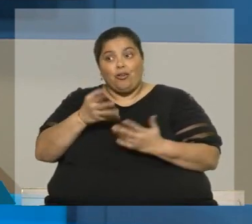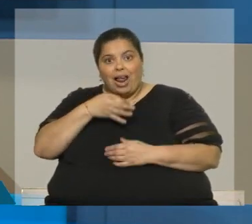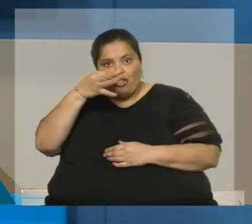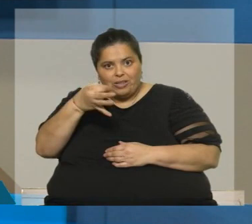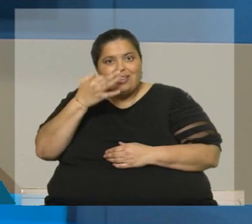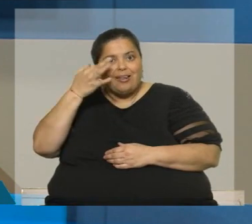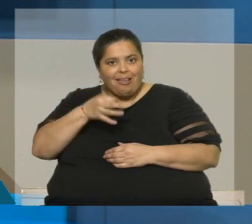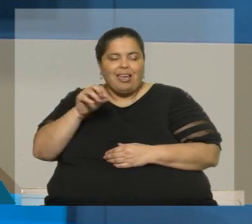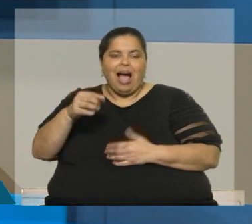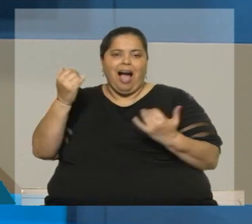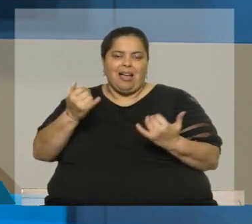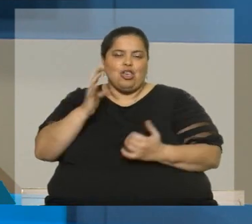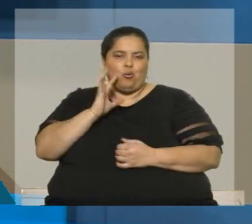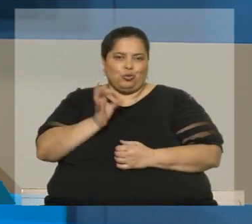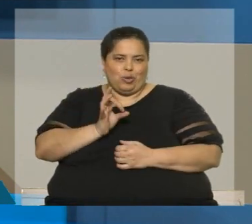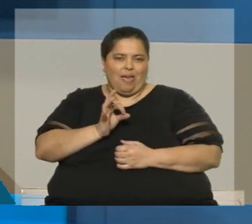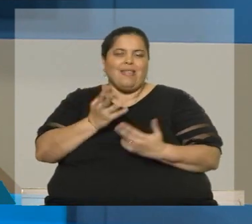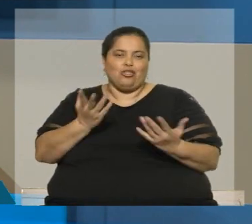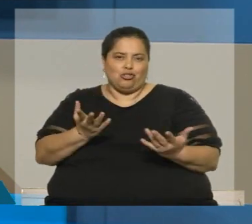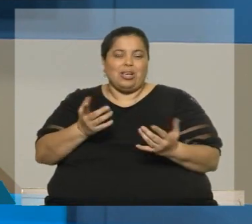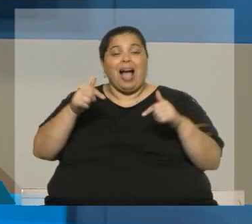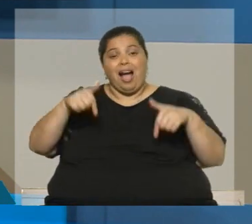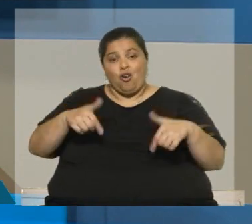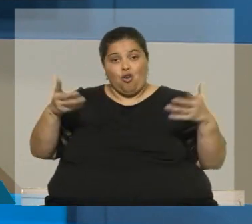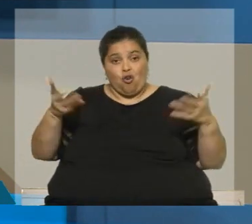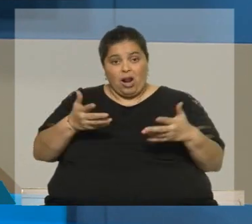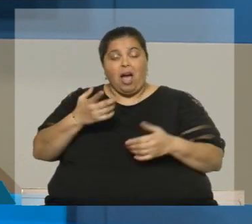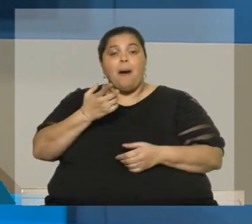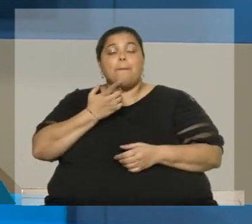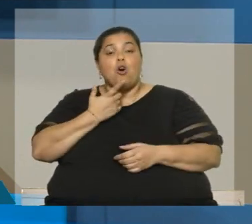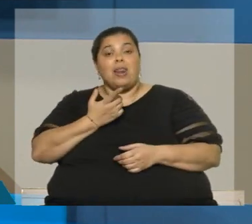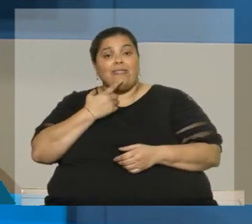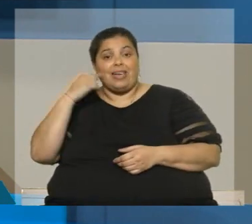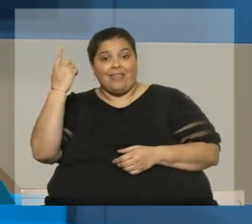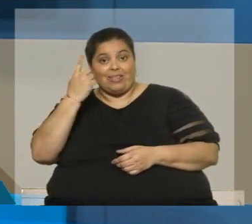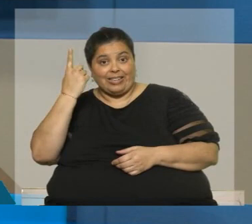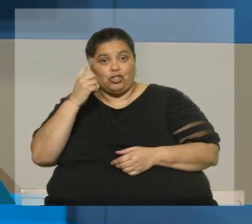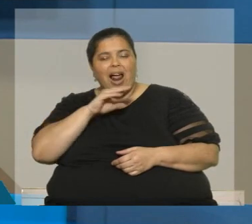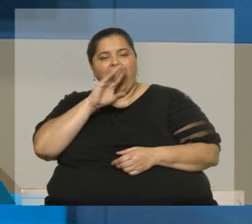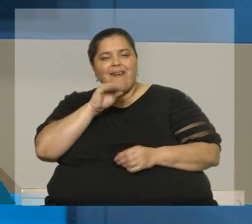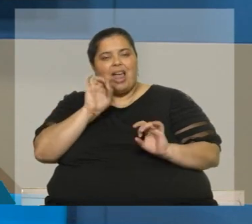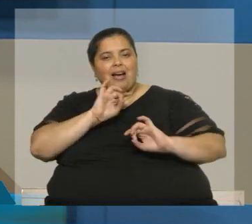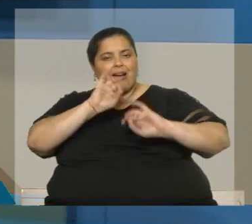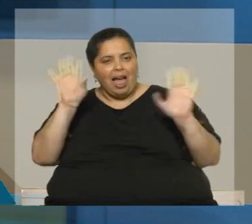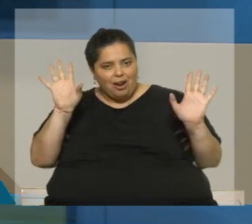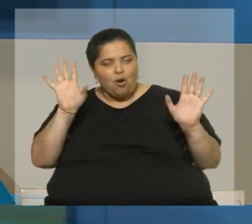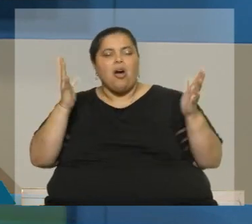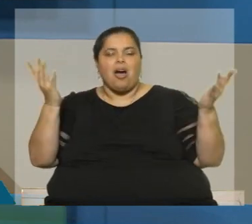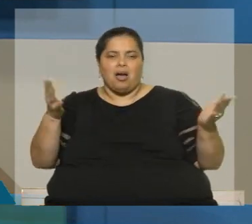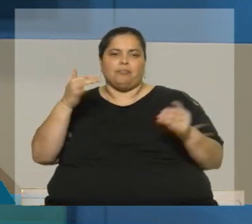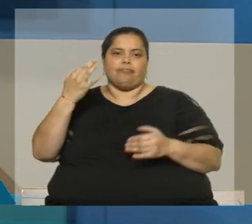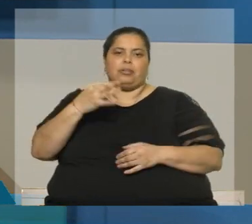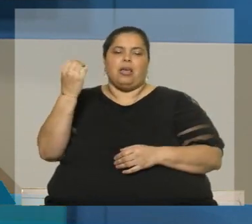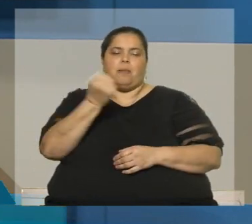Y yo creo que eso generalmente en la política y en la política internacional encontrar a alguien que habla claro y que expone